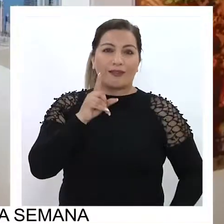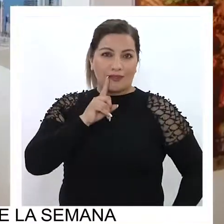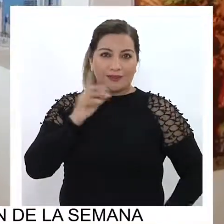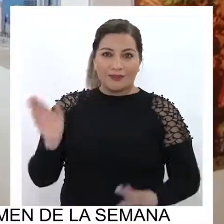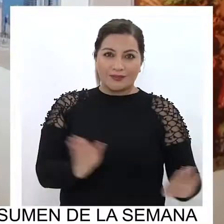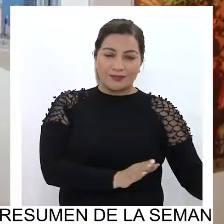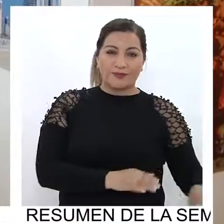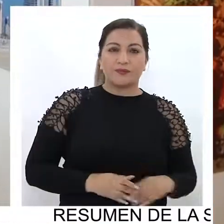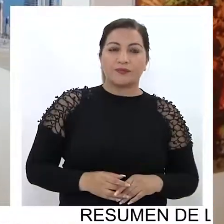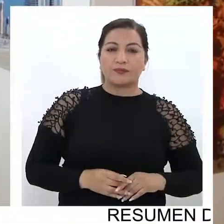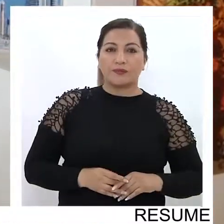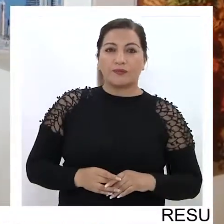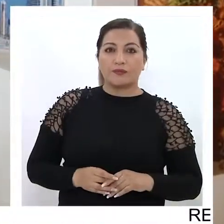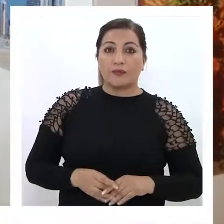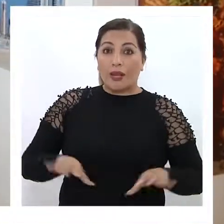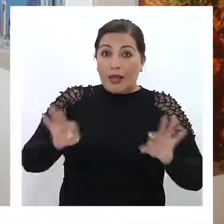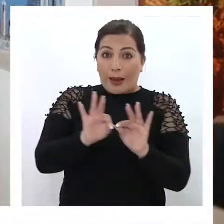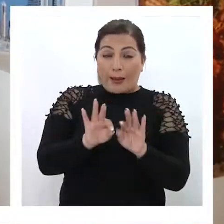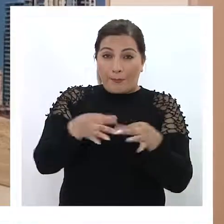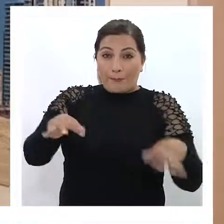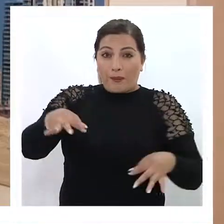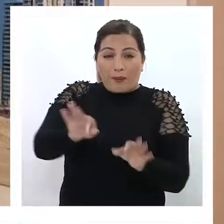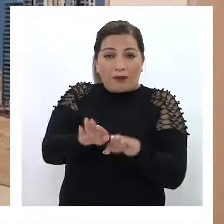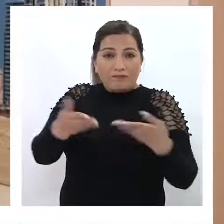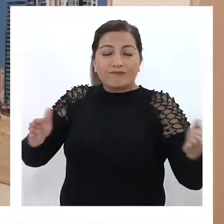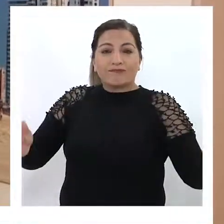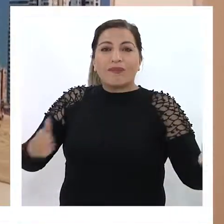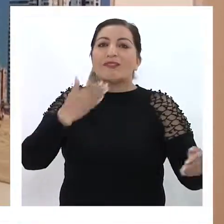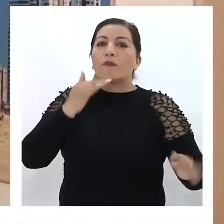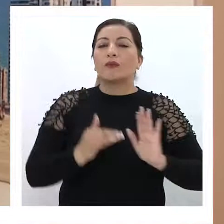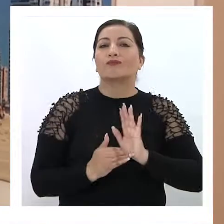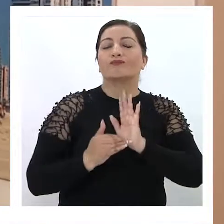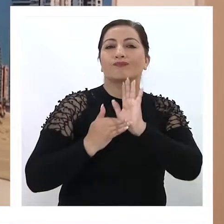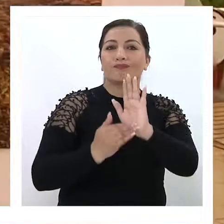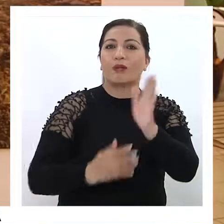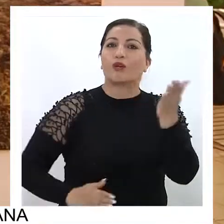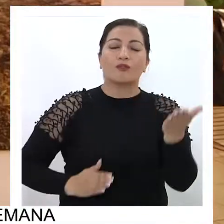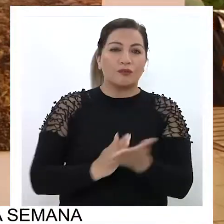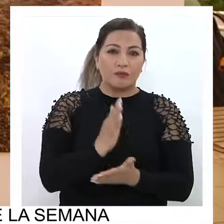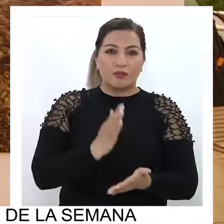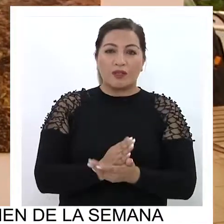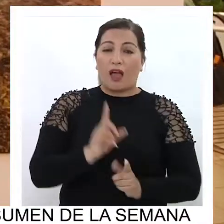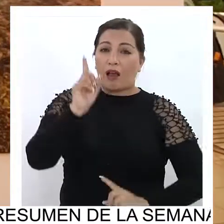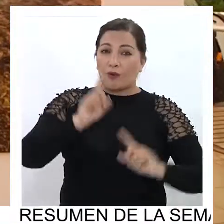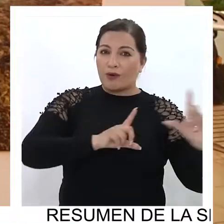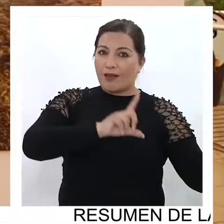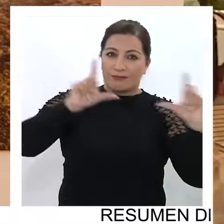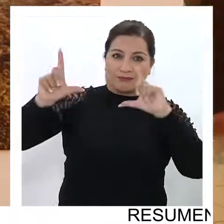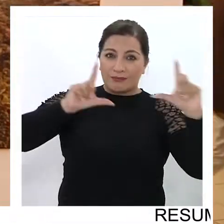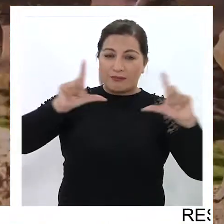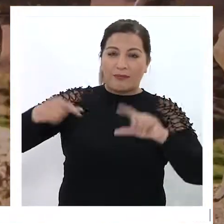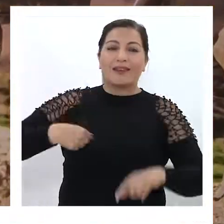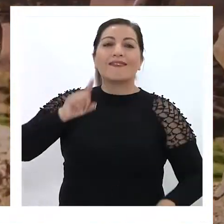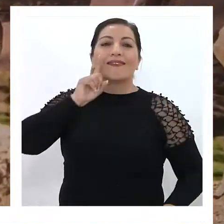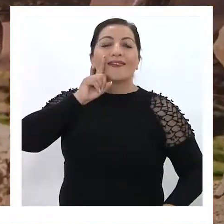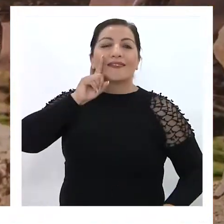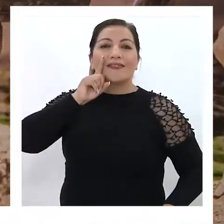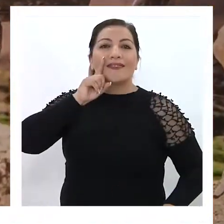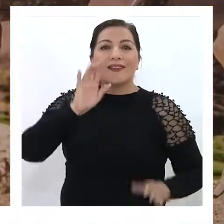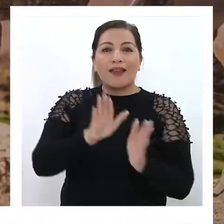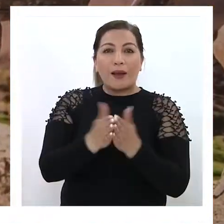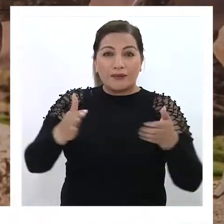tiene. Junto con la guía, también se inauguró una exposición con parte de las imágenes que componen la